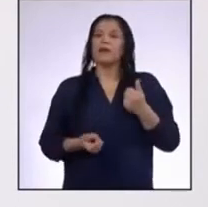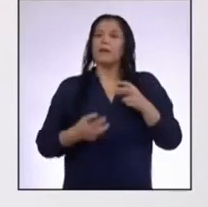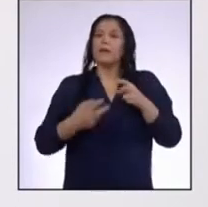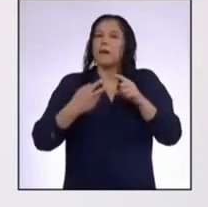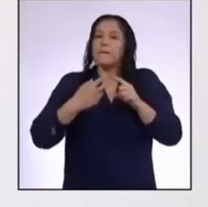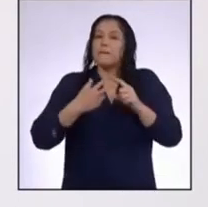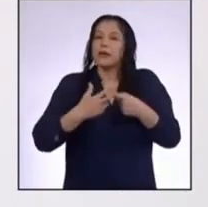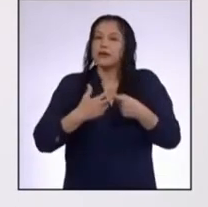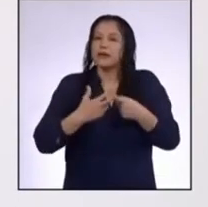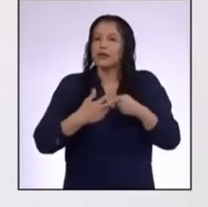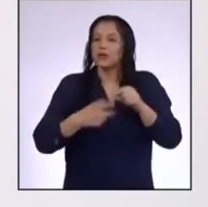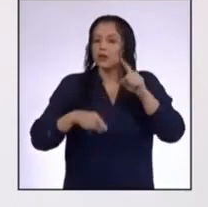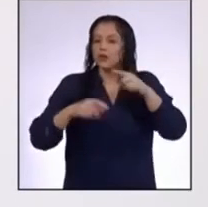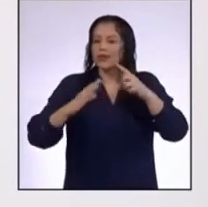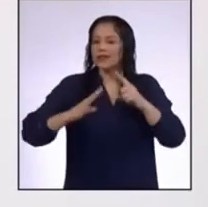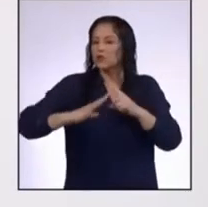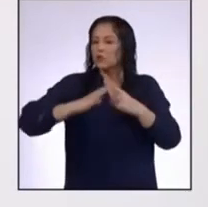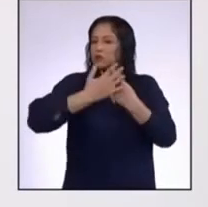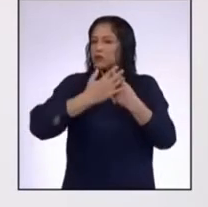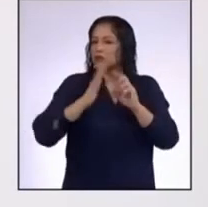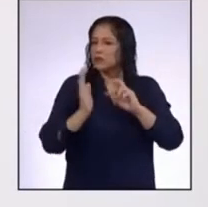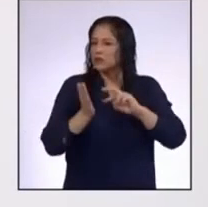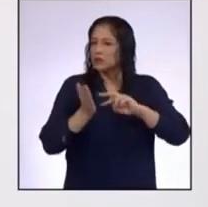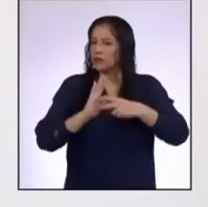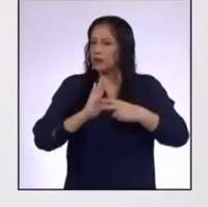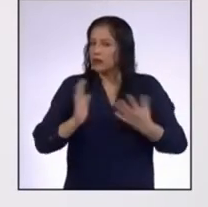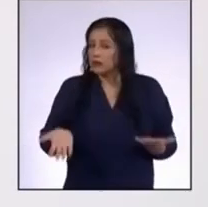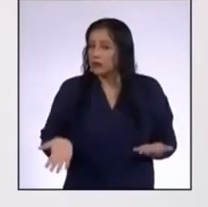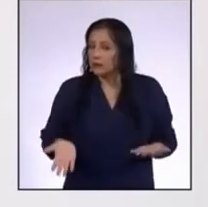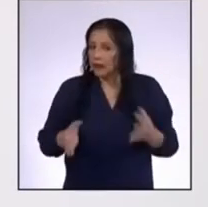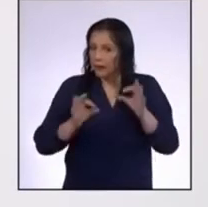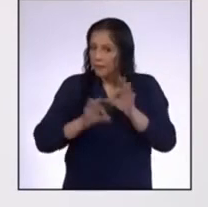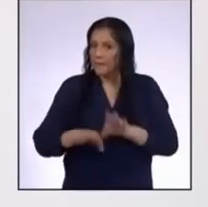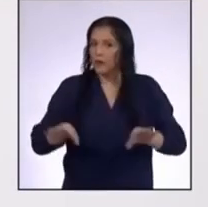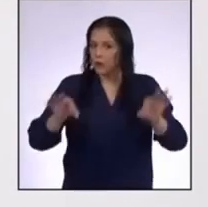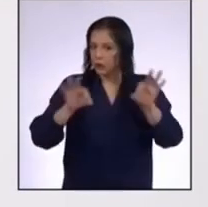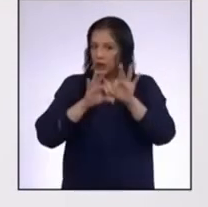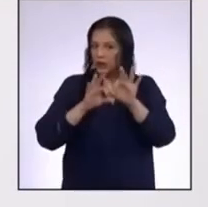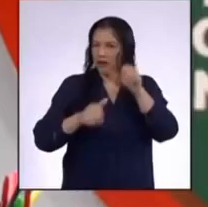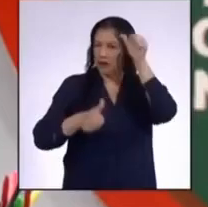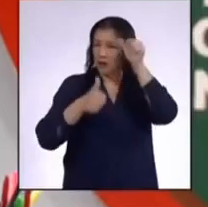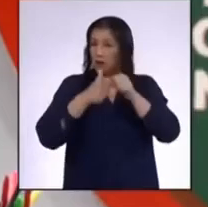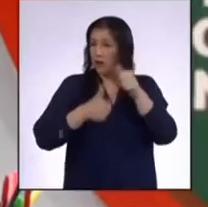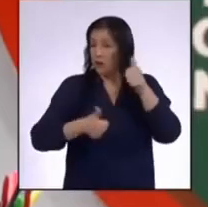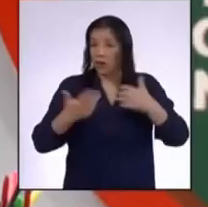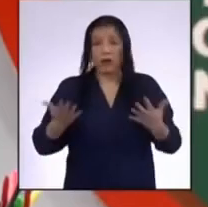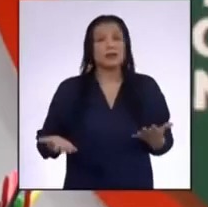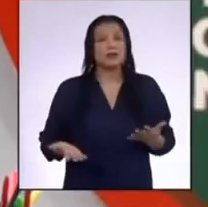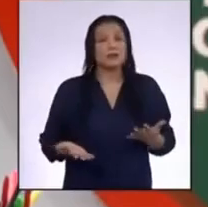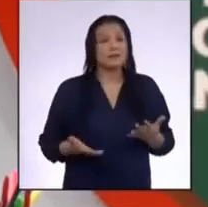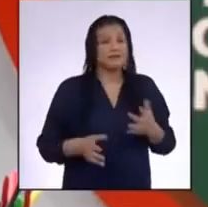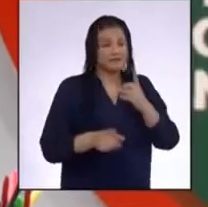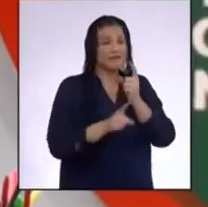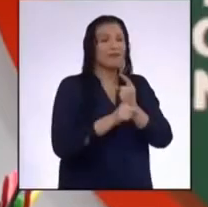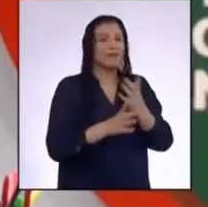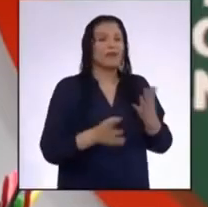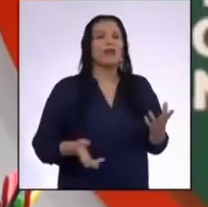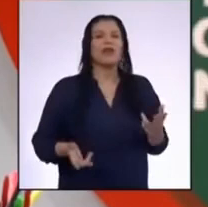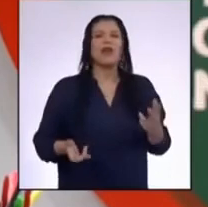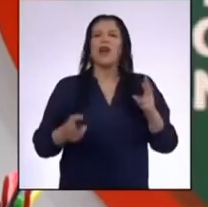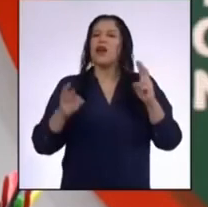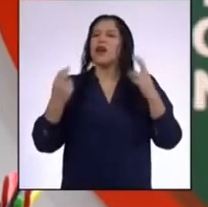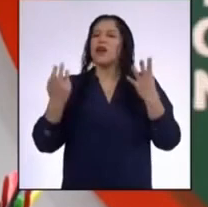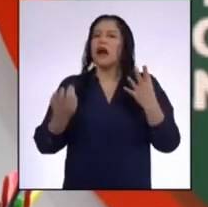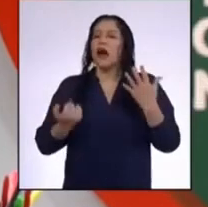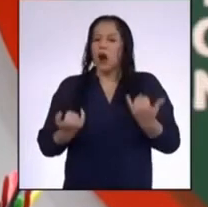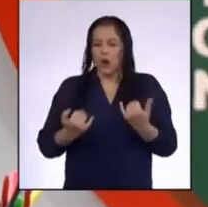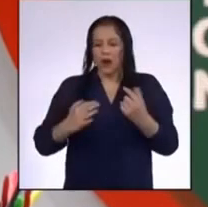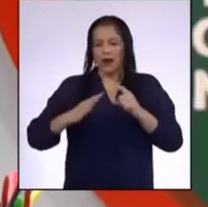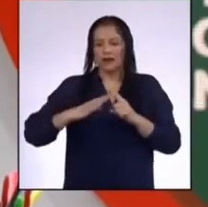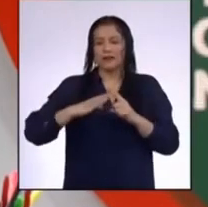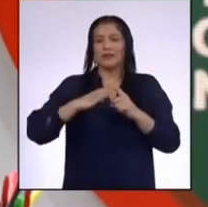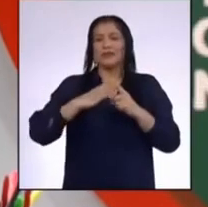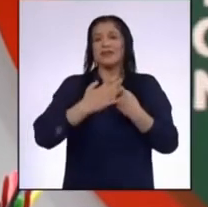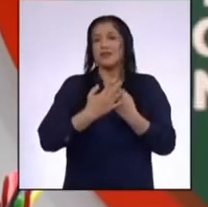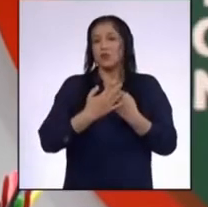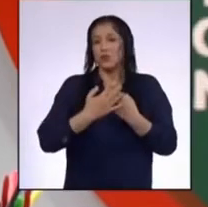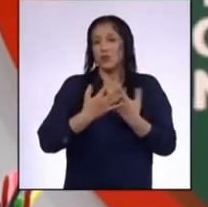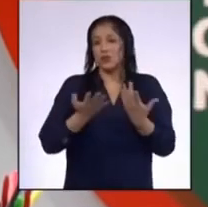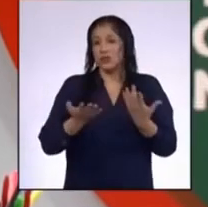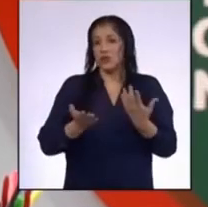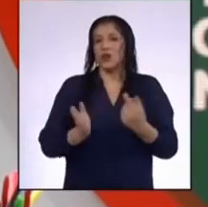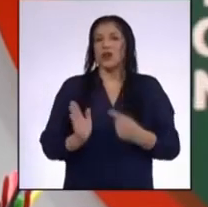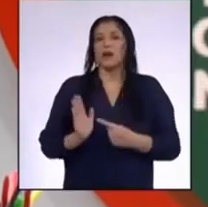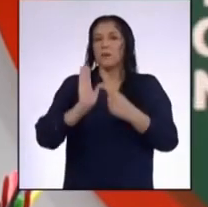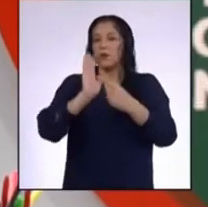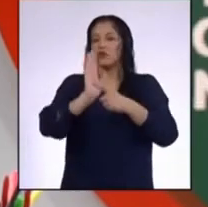partiendo de una situación significativa ¿Recordamos cuál es? Sí, profesora Se refiere a la situación expuesta por nuestro